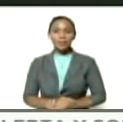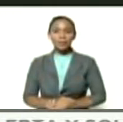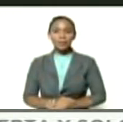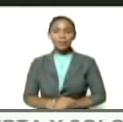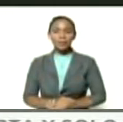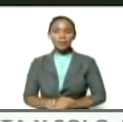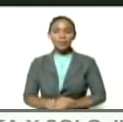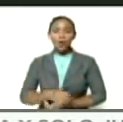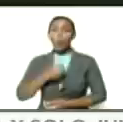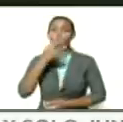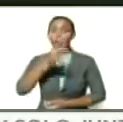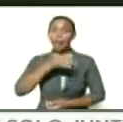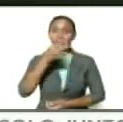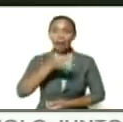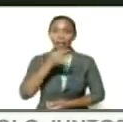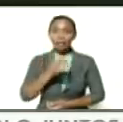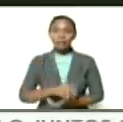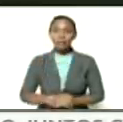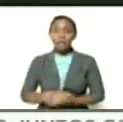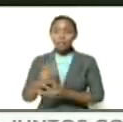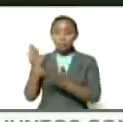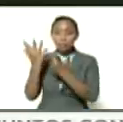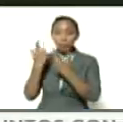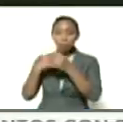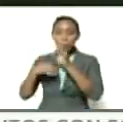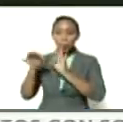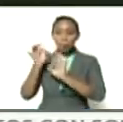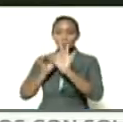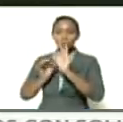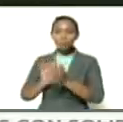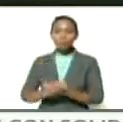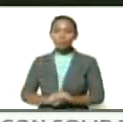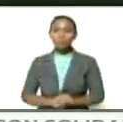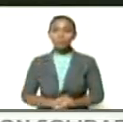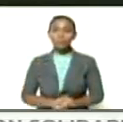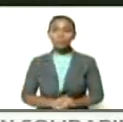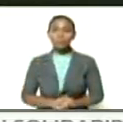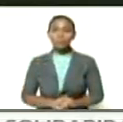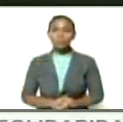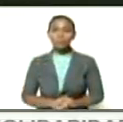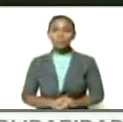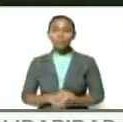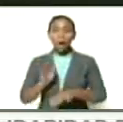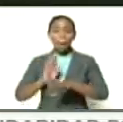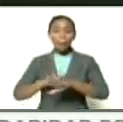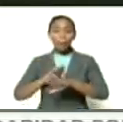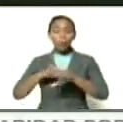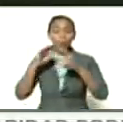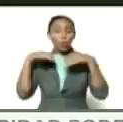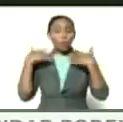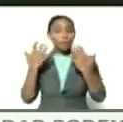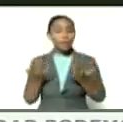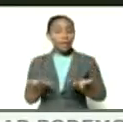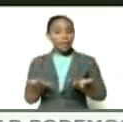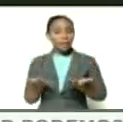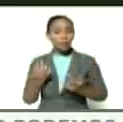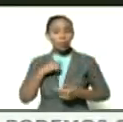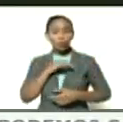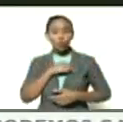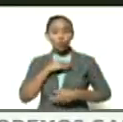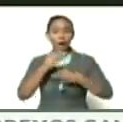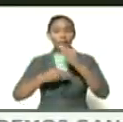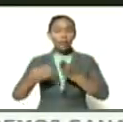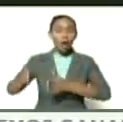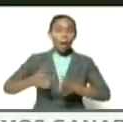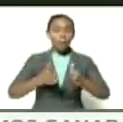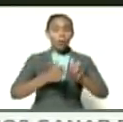Buenas tardes Bueno me hiciera algunos comentarios a propósito de que estamos en la ruta